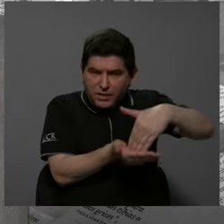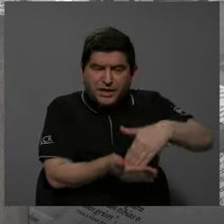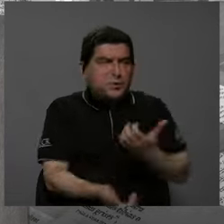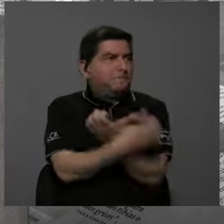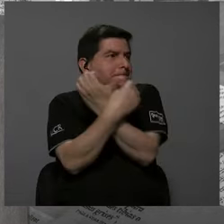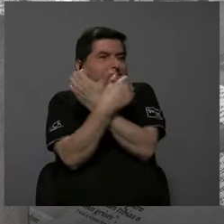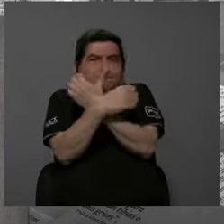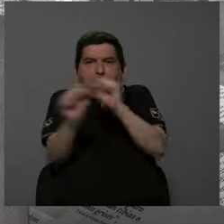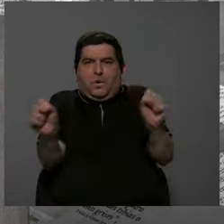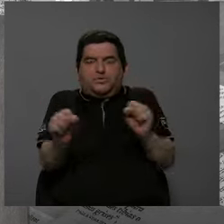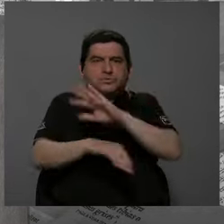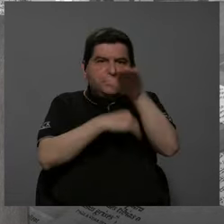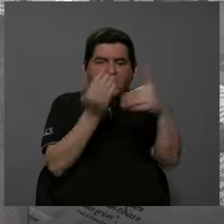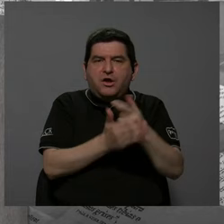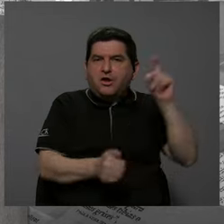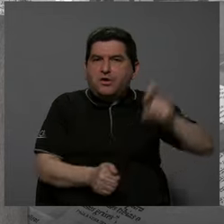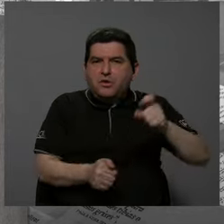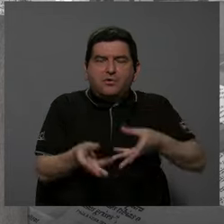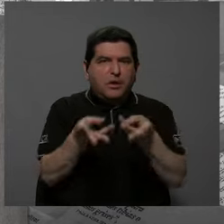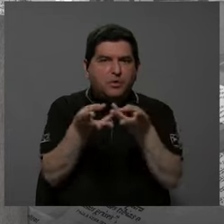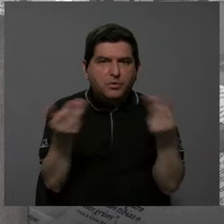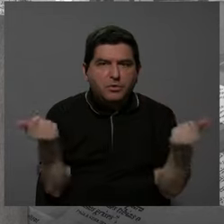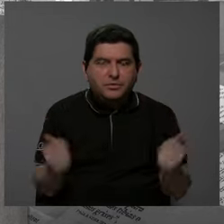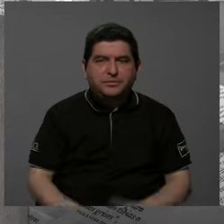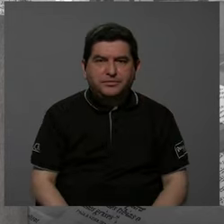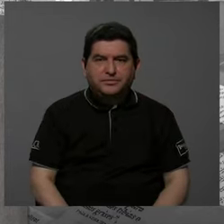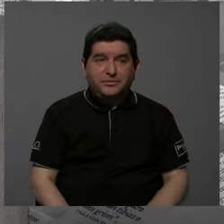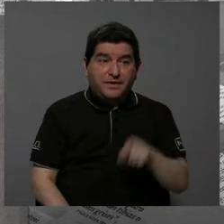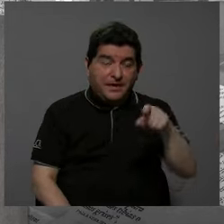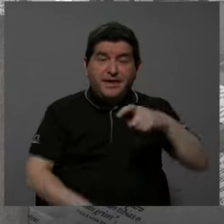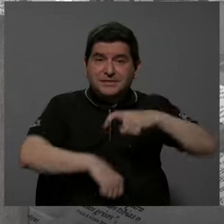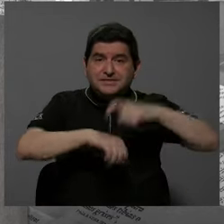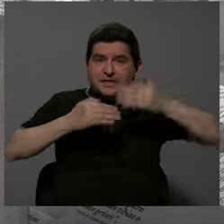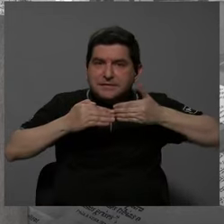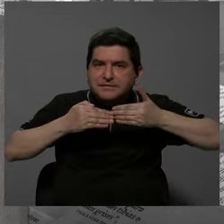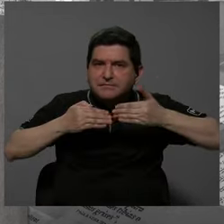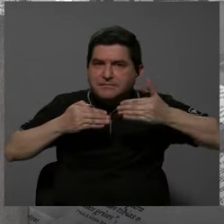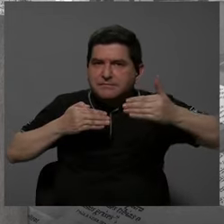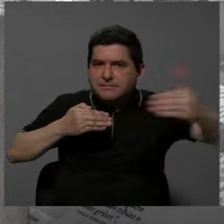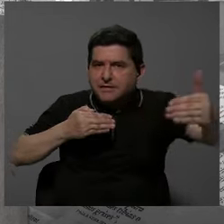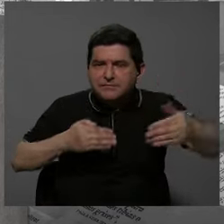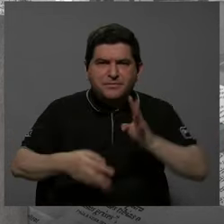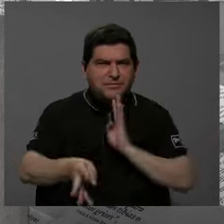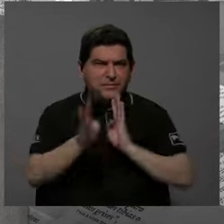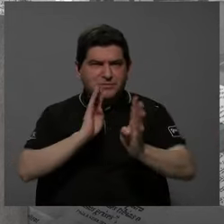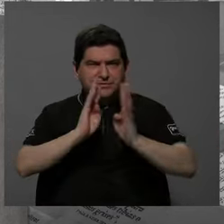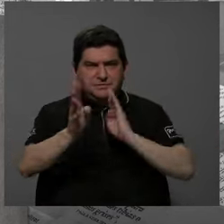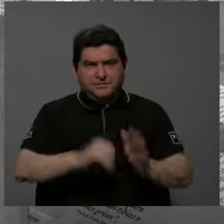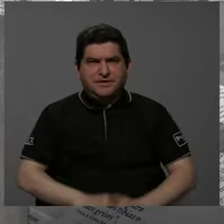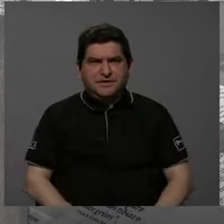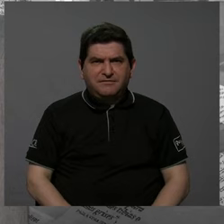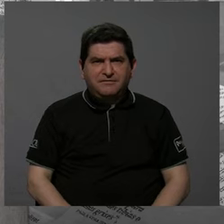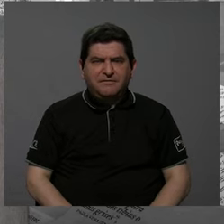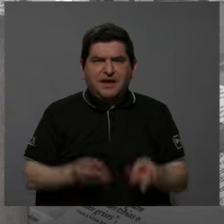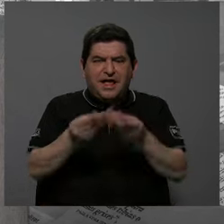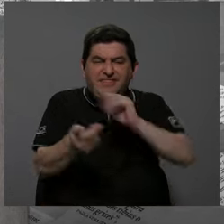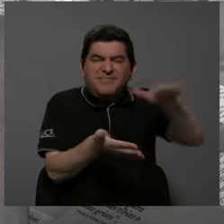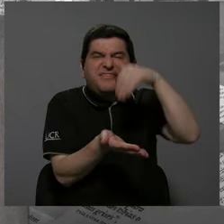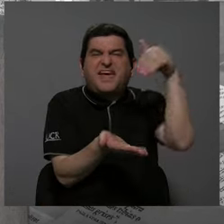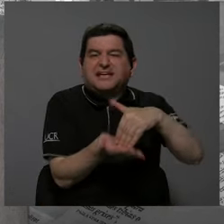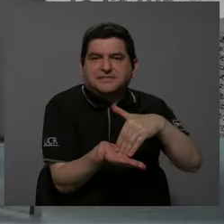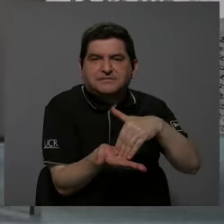era imposible resolver todas las necesidades. Y no en balde desde esa época empieza a hablarse precisamente de